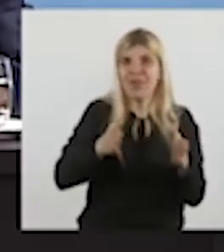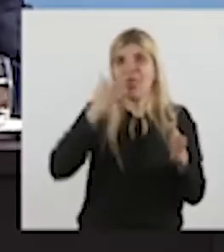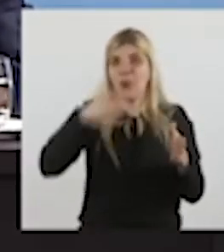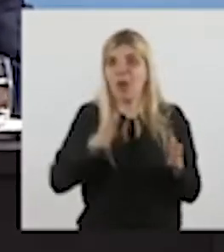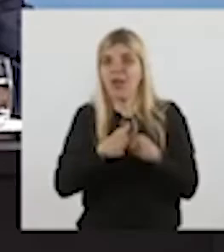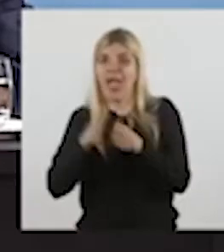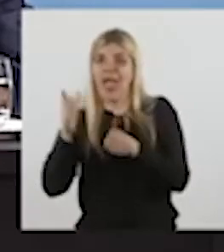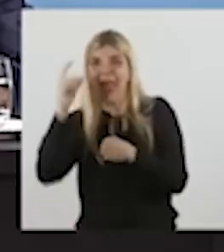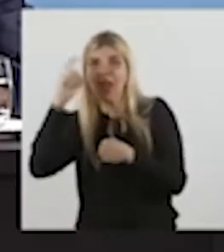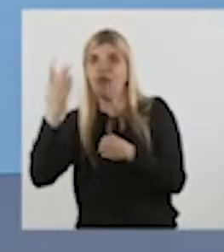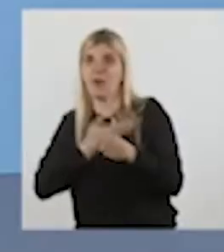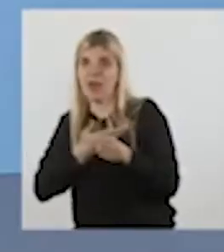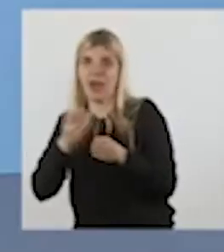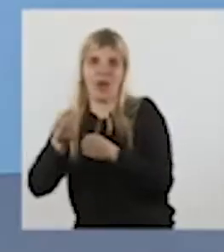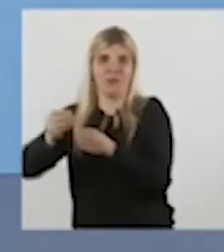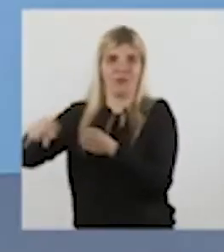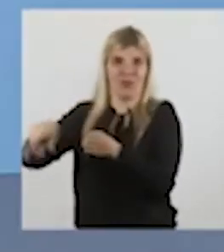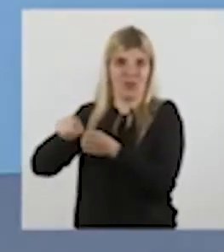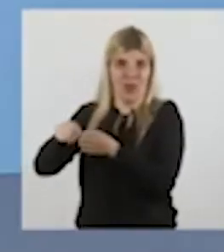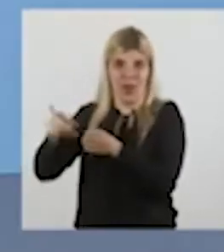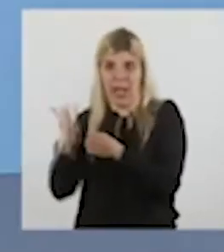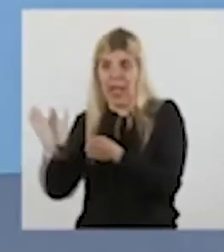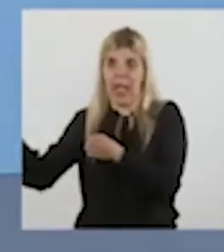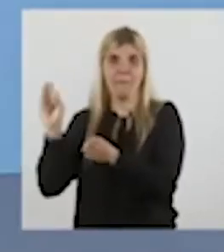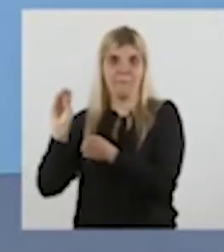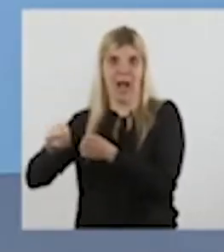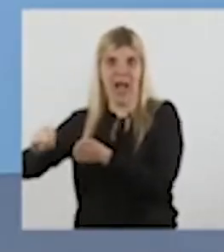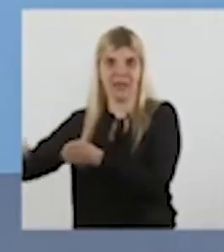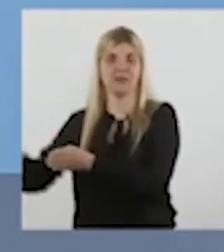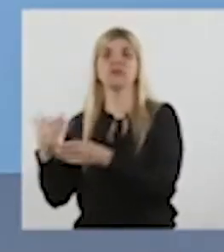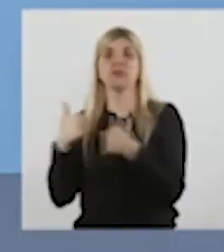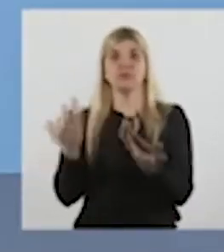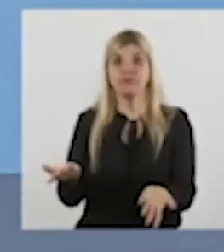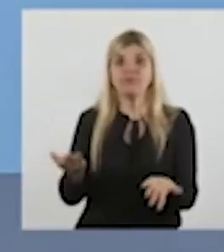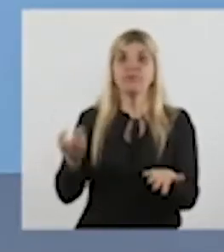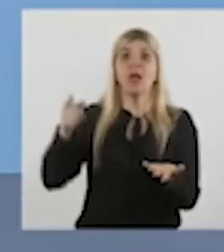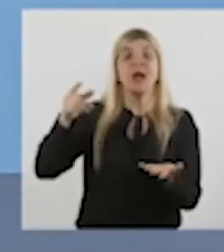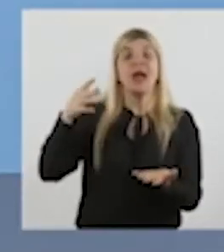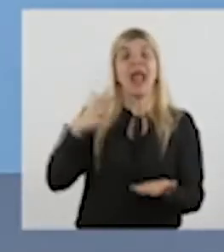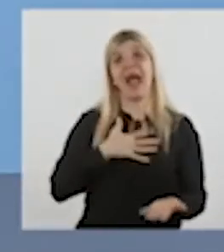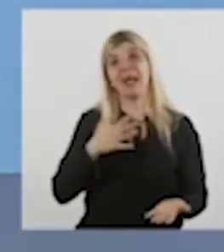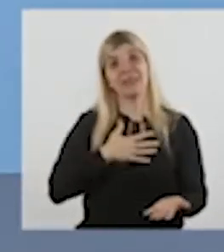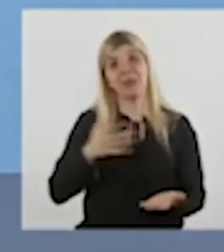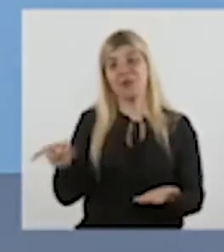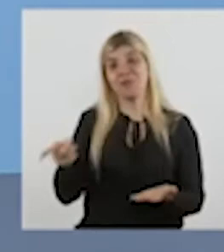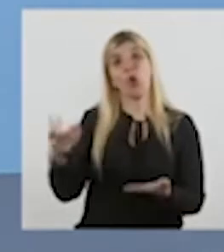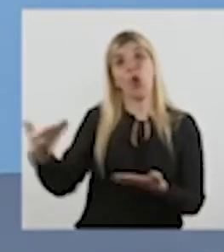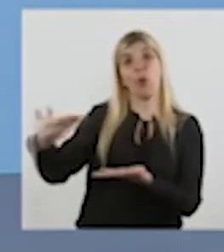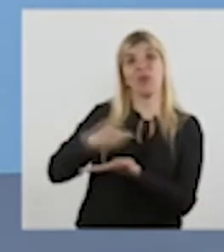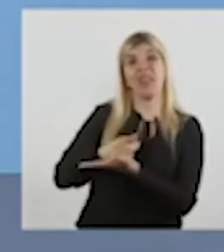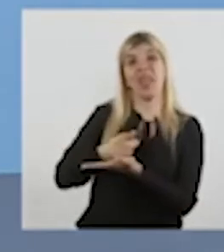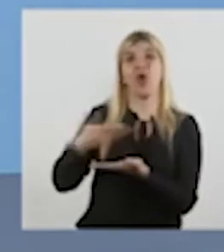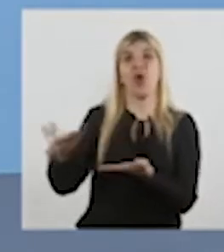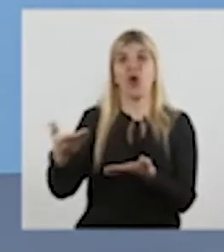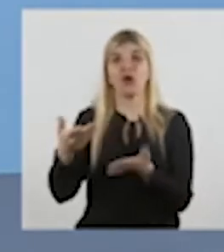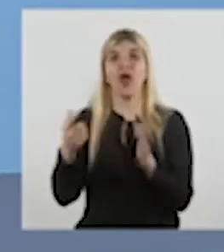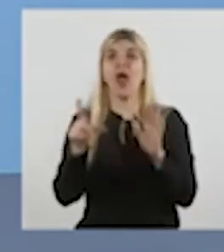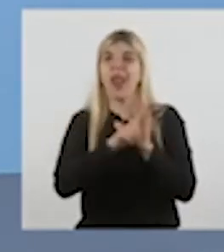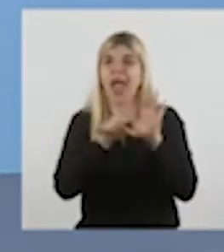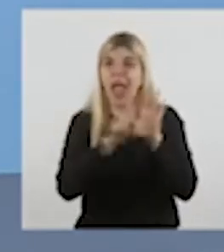y febrero. Lamentablemente, pese a que nos pidieron resguardo con una ley que sacó el Congreso argentino,